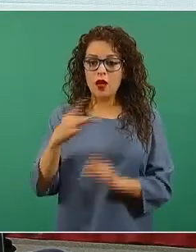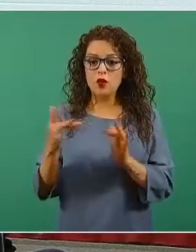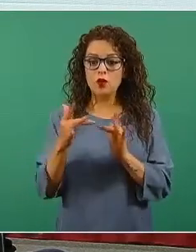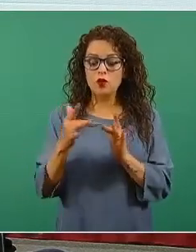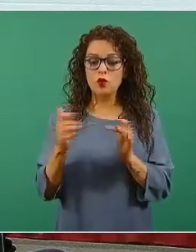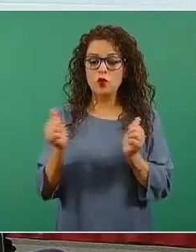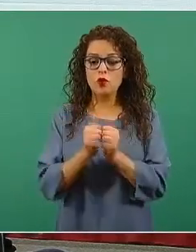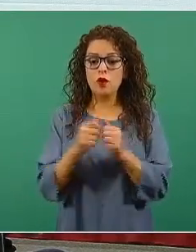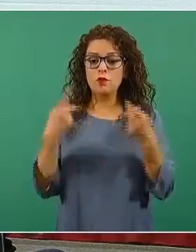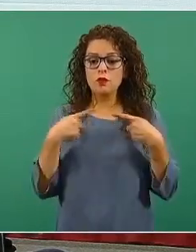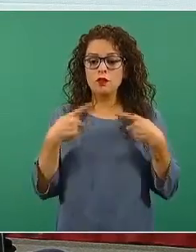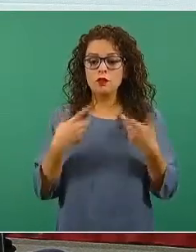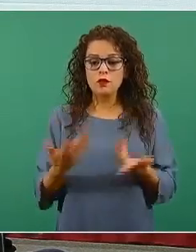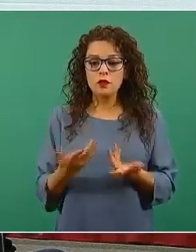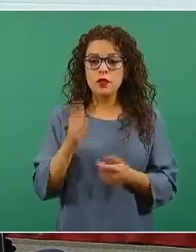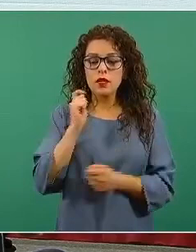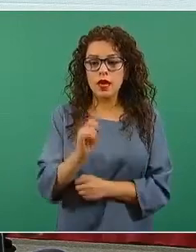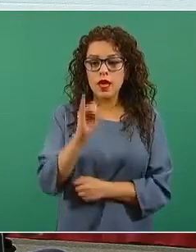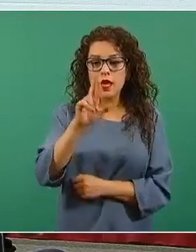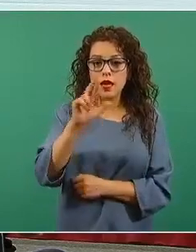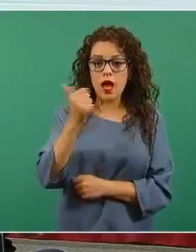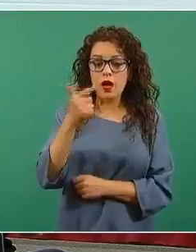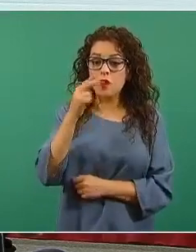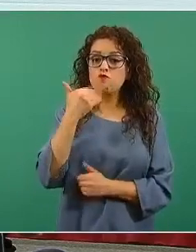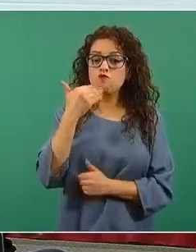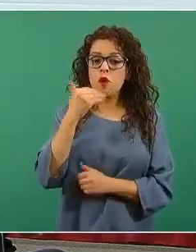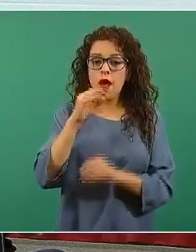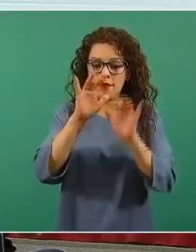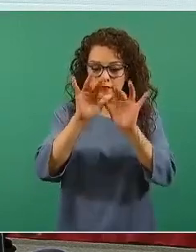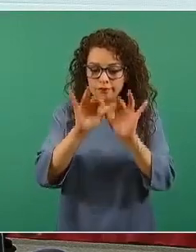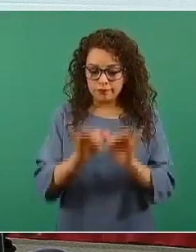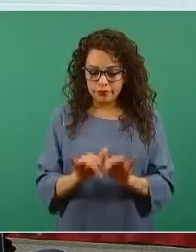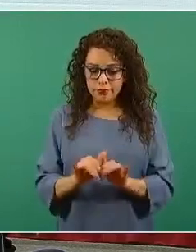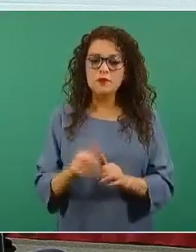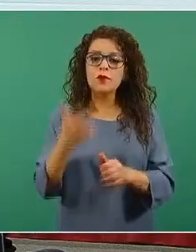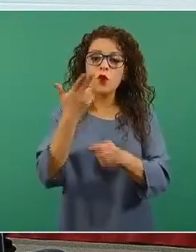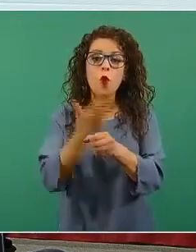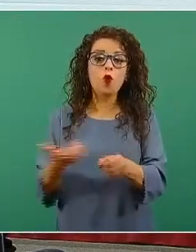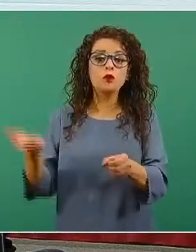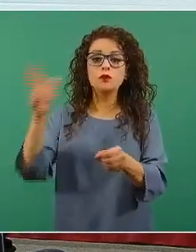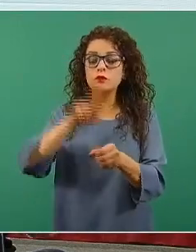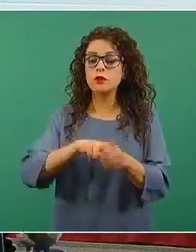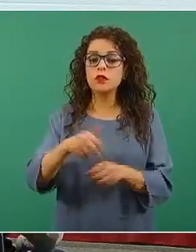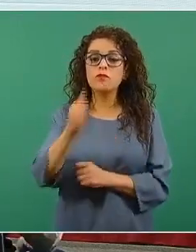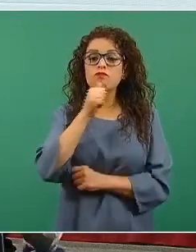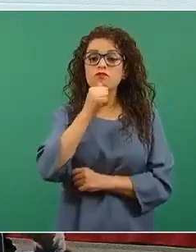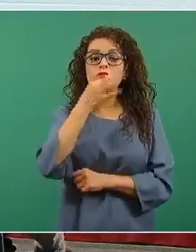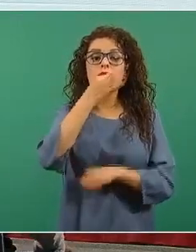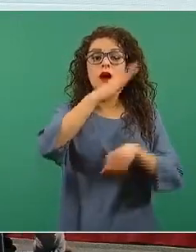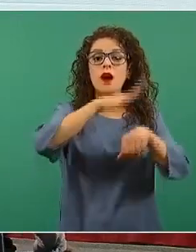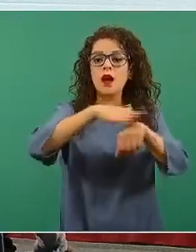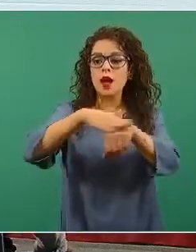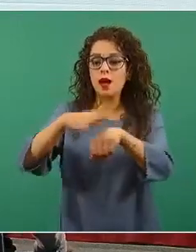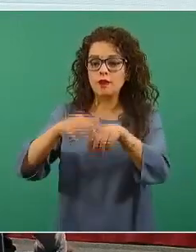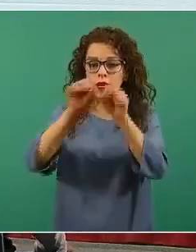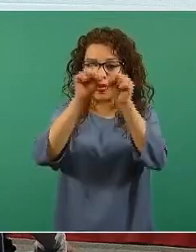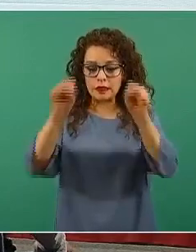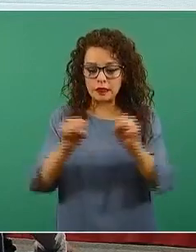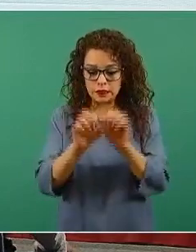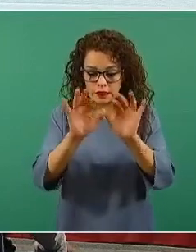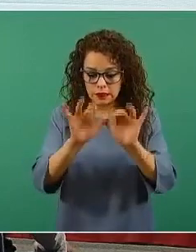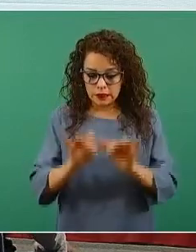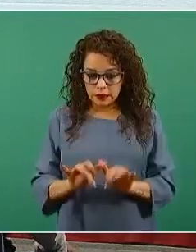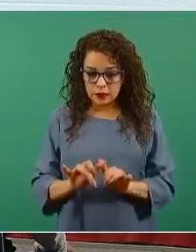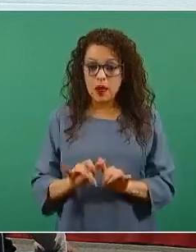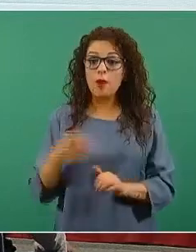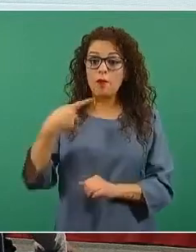que no reporta en la red IRAJ, esto es los hospitales que no han notificado y que potencialmente